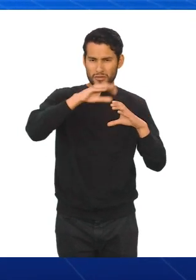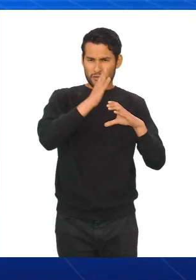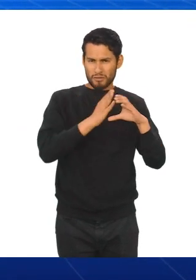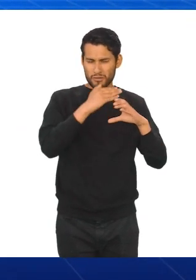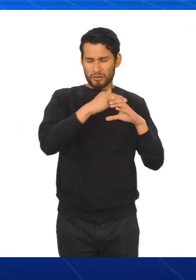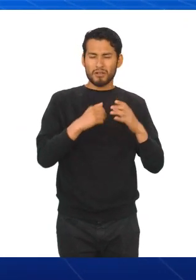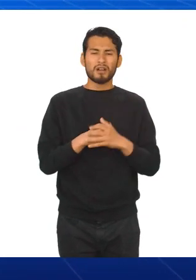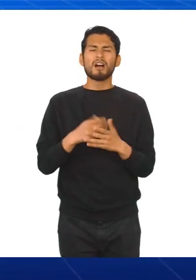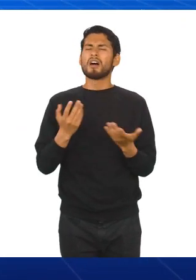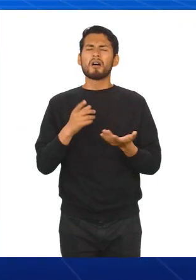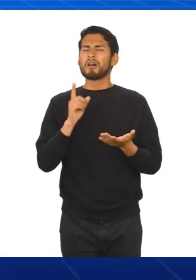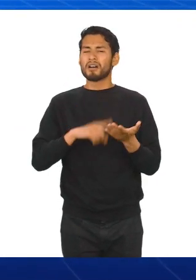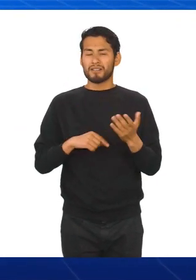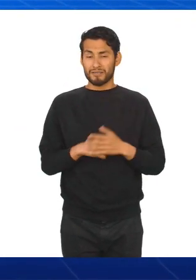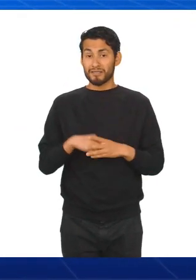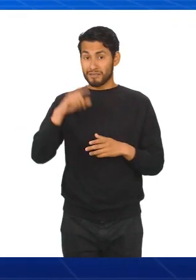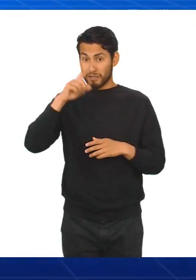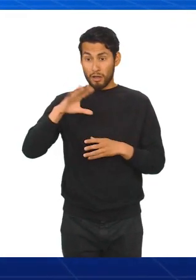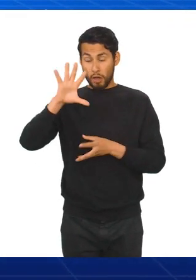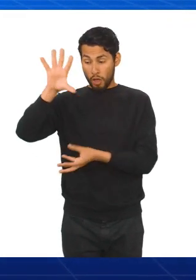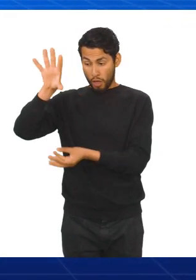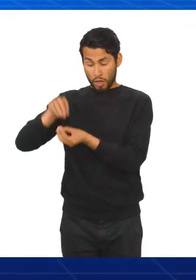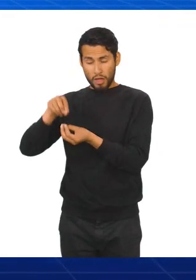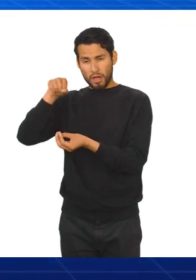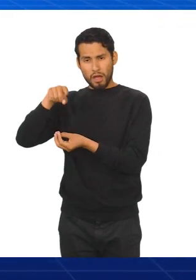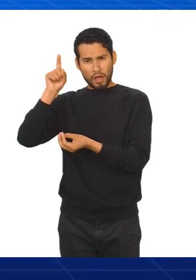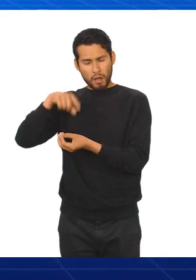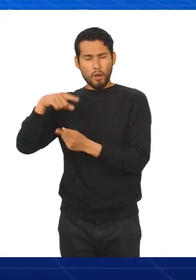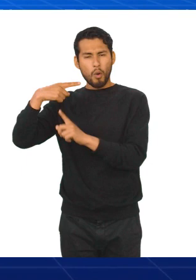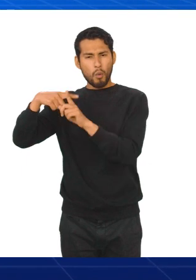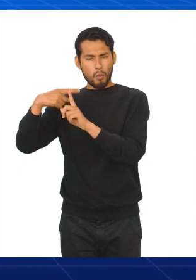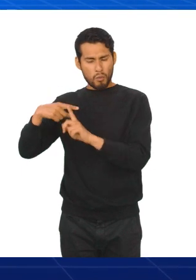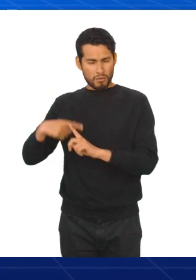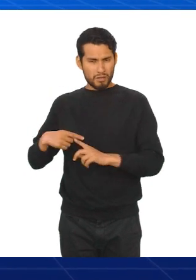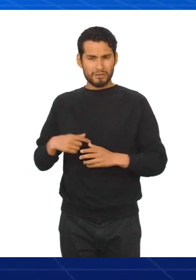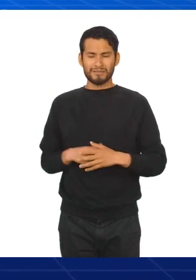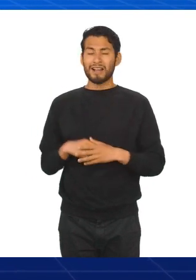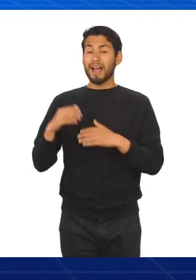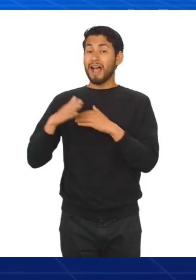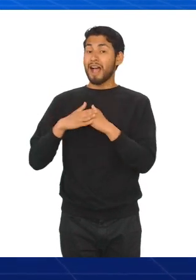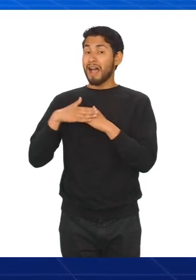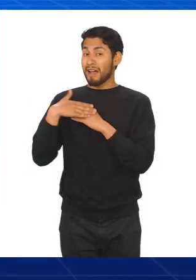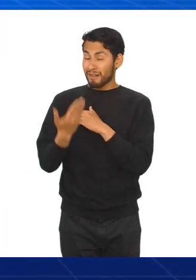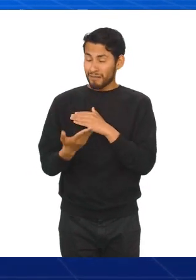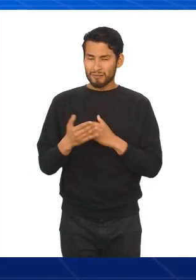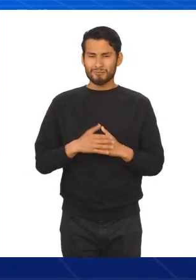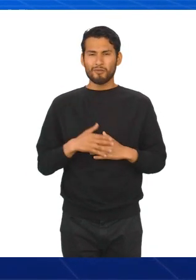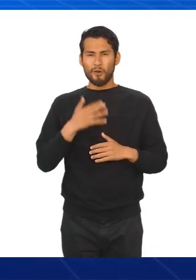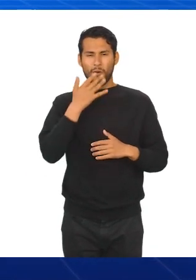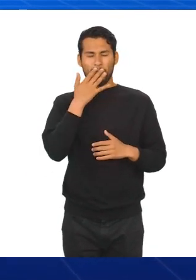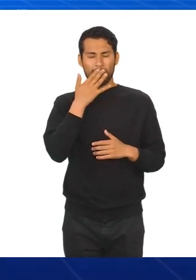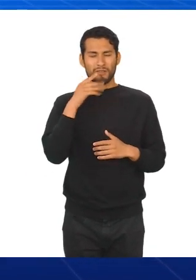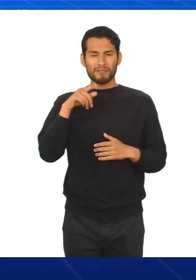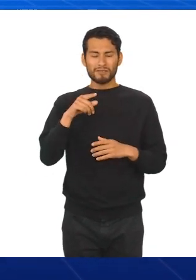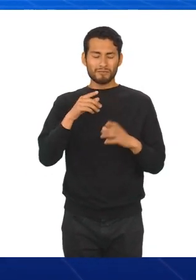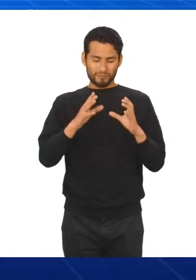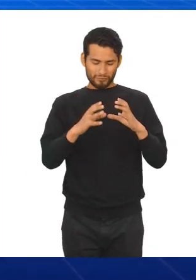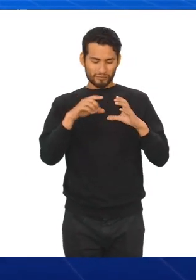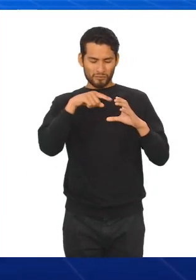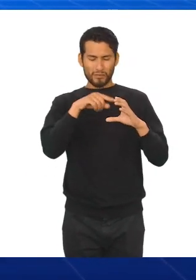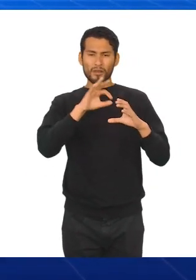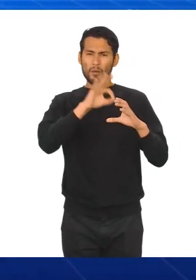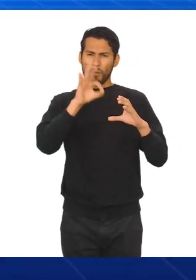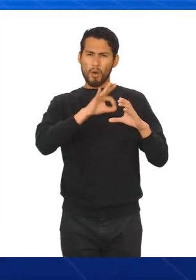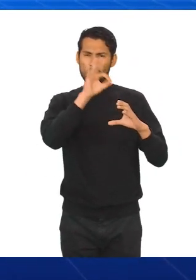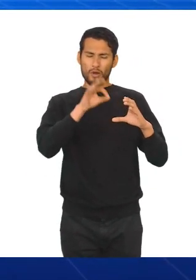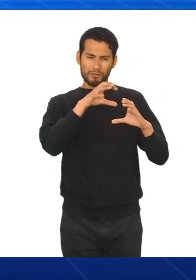¡Ojo! Para esto debes sumar el total de toda la información que estés recolectando. Después, colorea